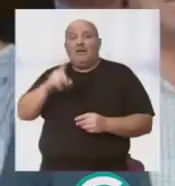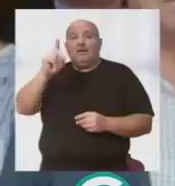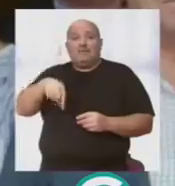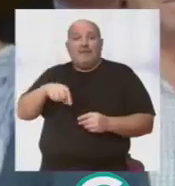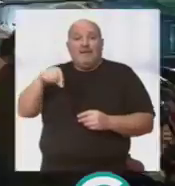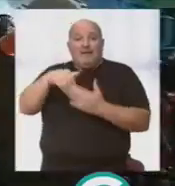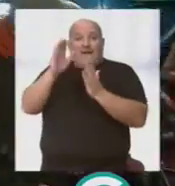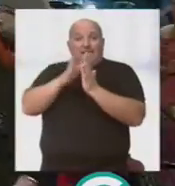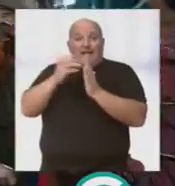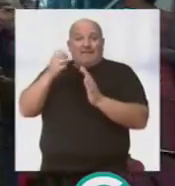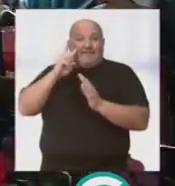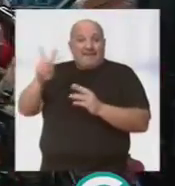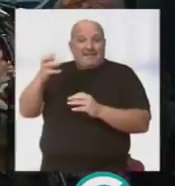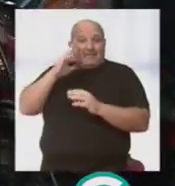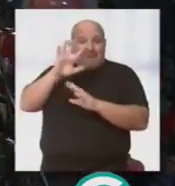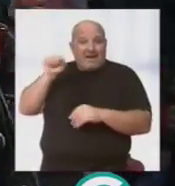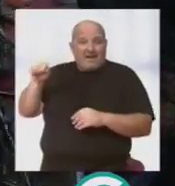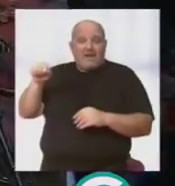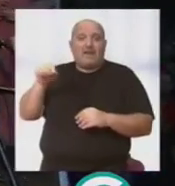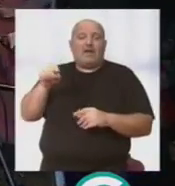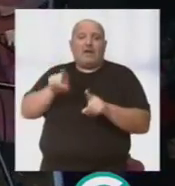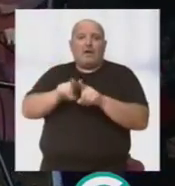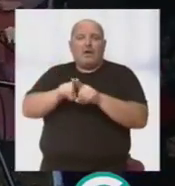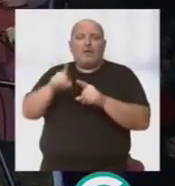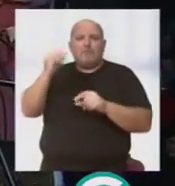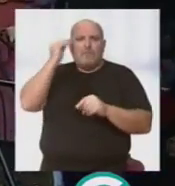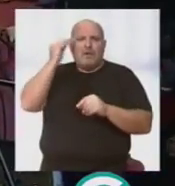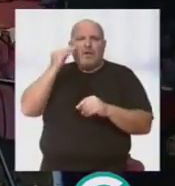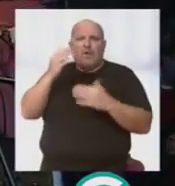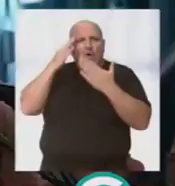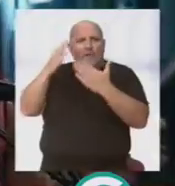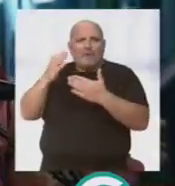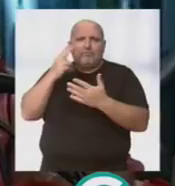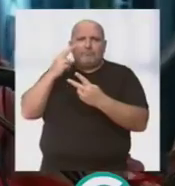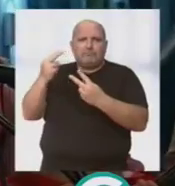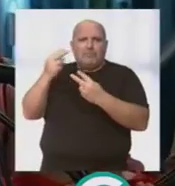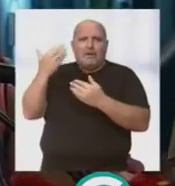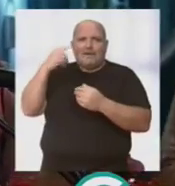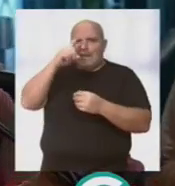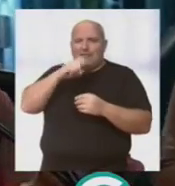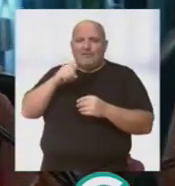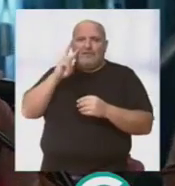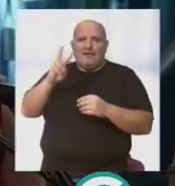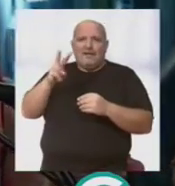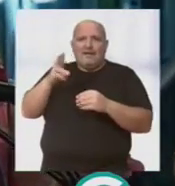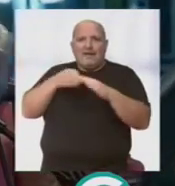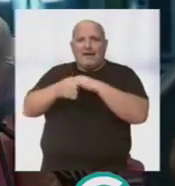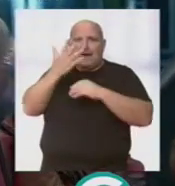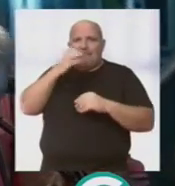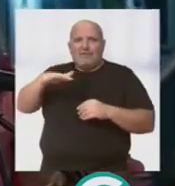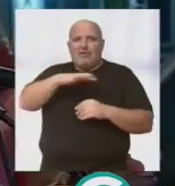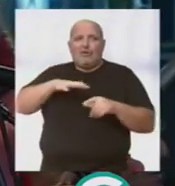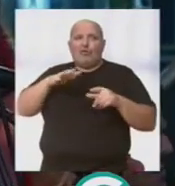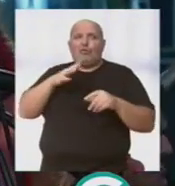presente en ese cartel que acabamos de ver y desde luego en nuestra memoria. Qué bonito el homenaje que pudimos vivir este año, ¿verdad? En carnaval allí en